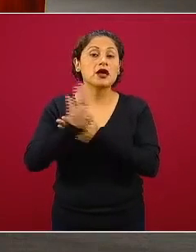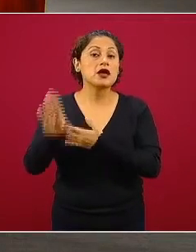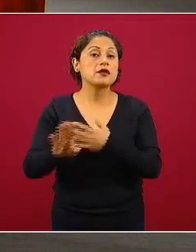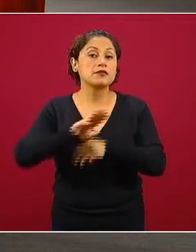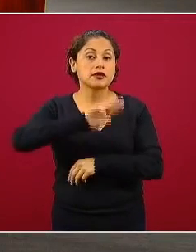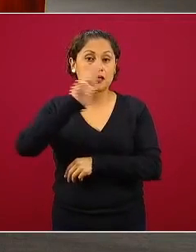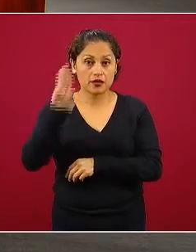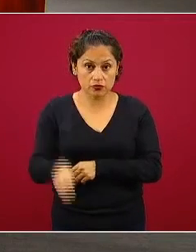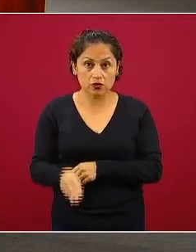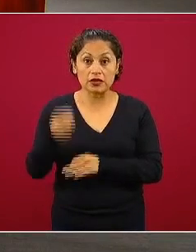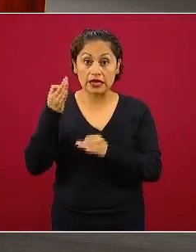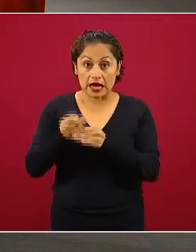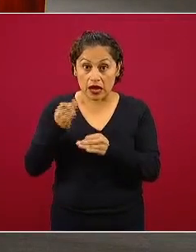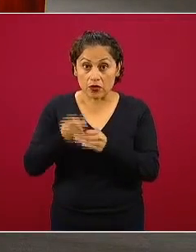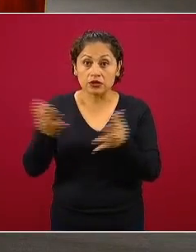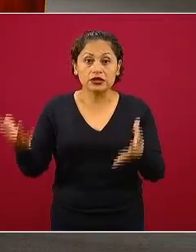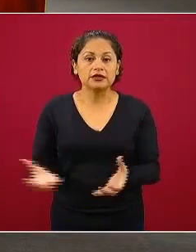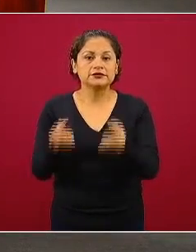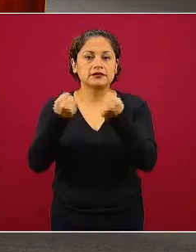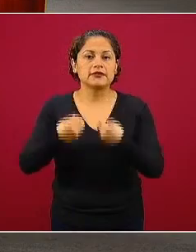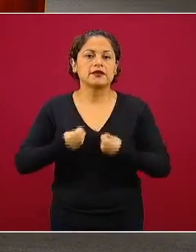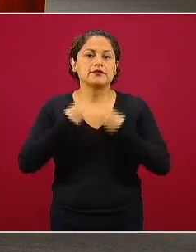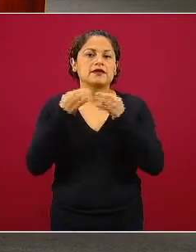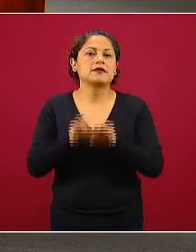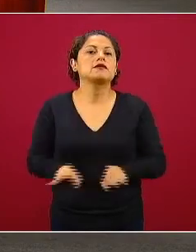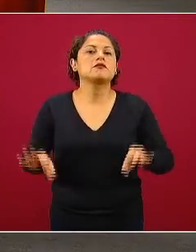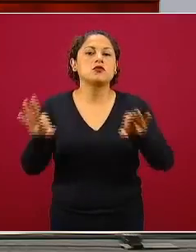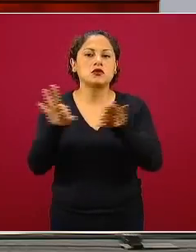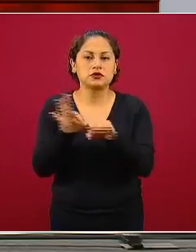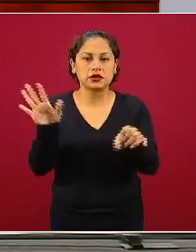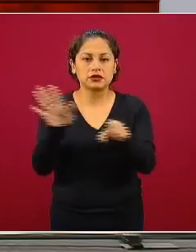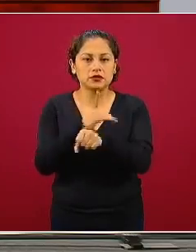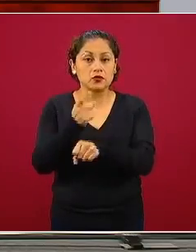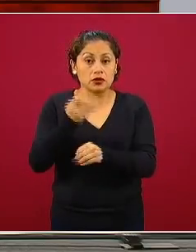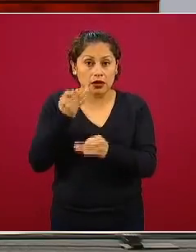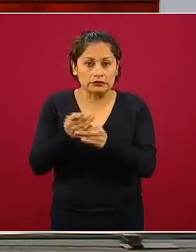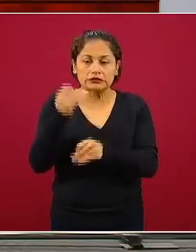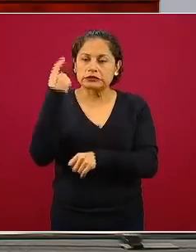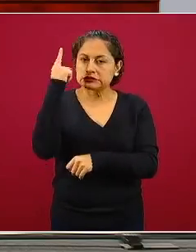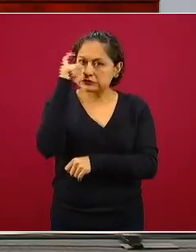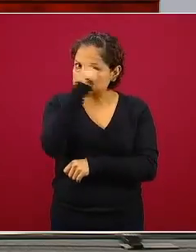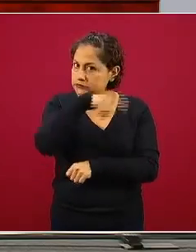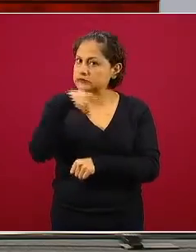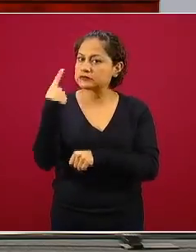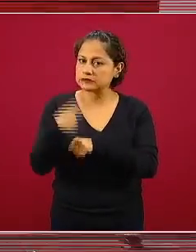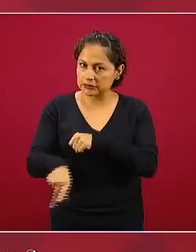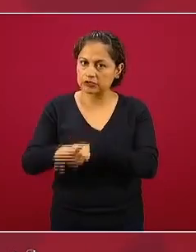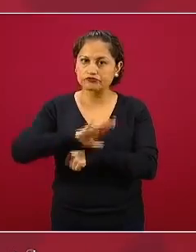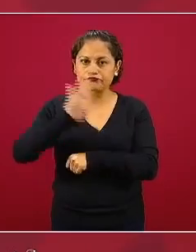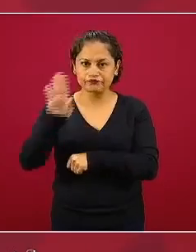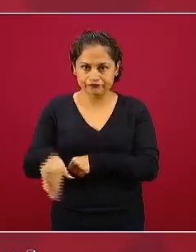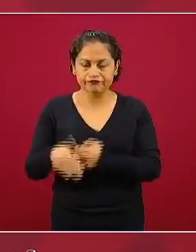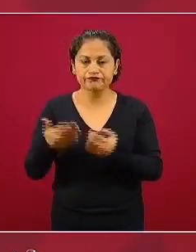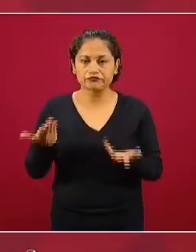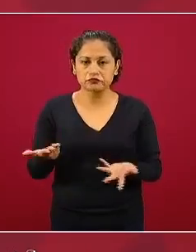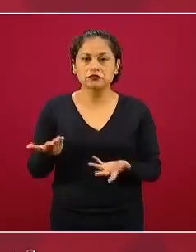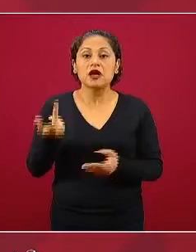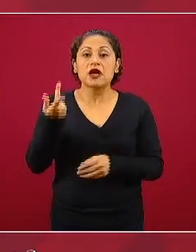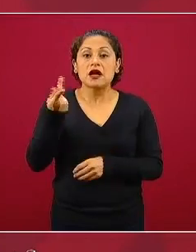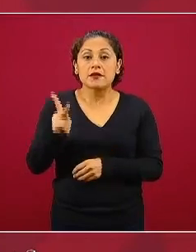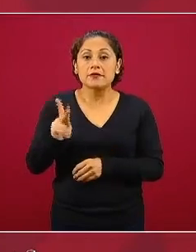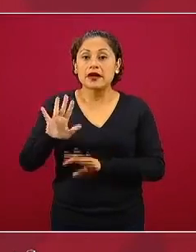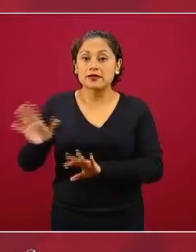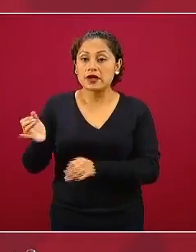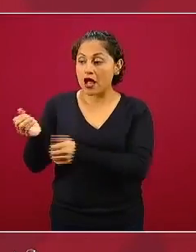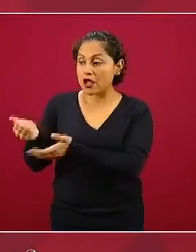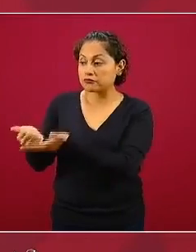vidas en la fase 3 porque es la etapa más retadora al respecto afortunadamente las predicciones matemáticas nos